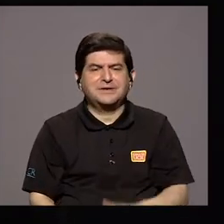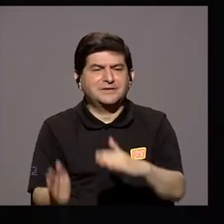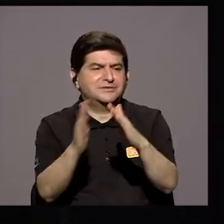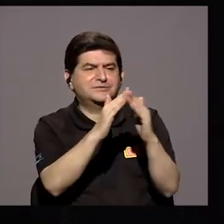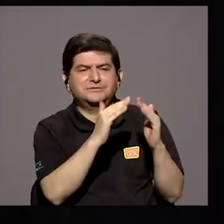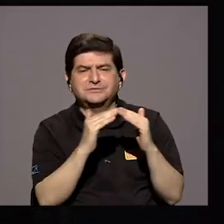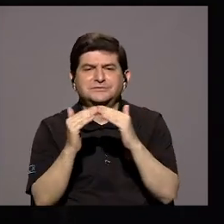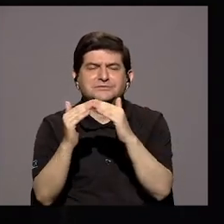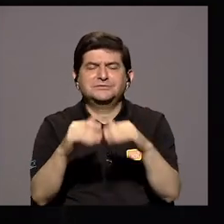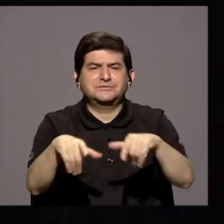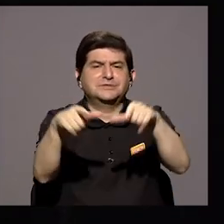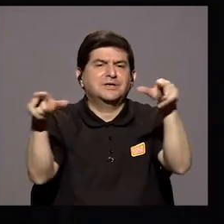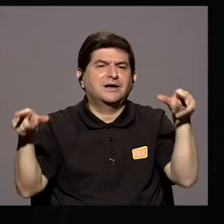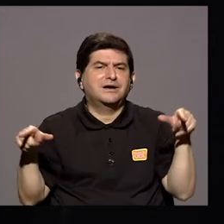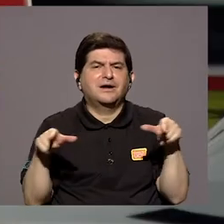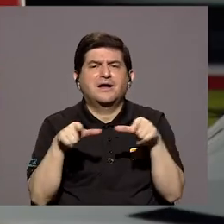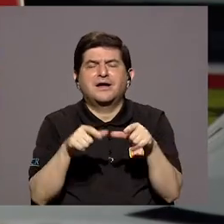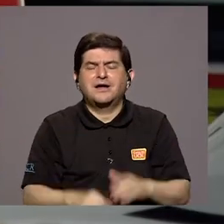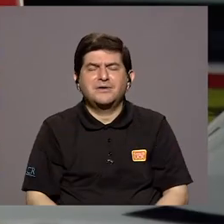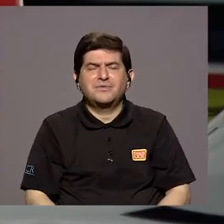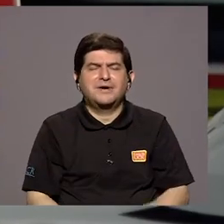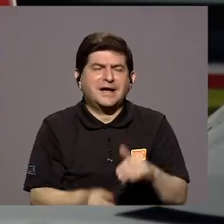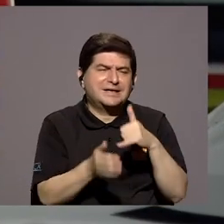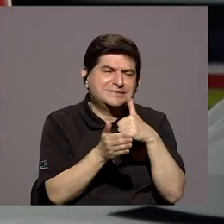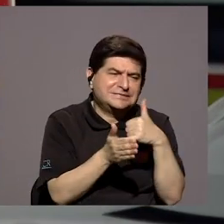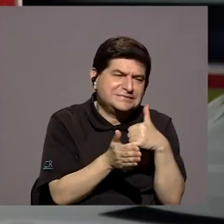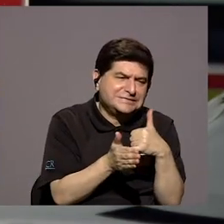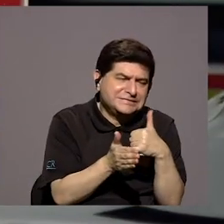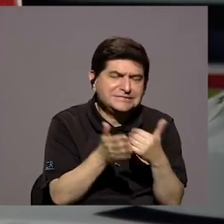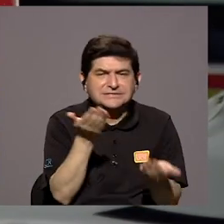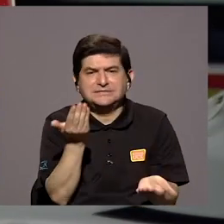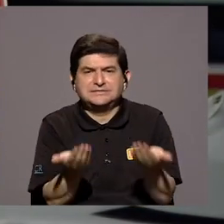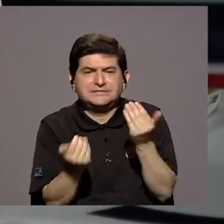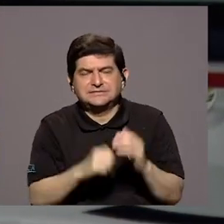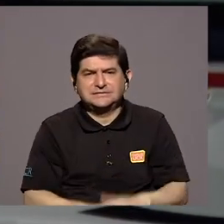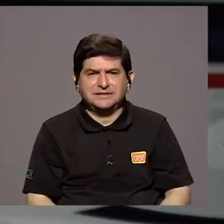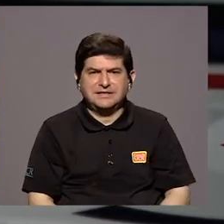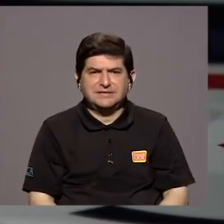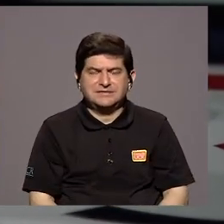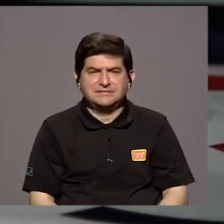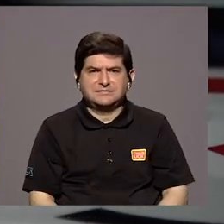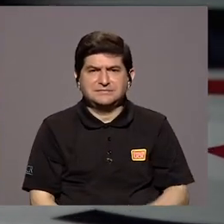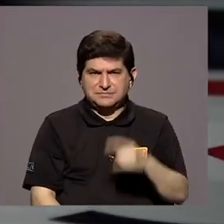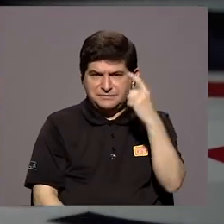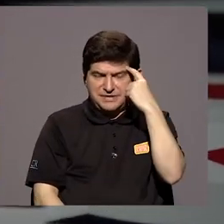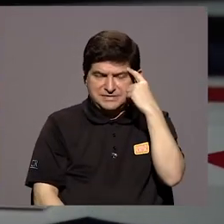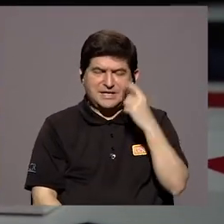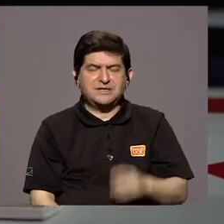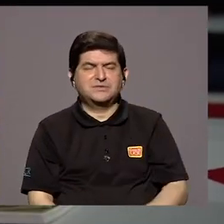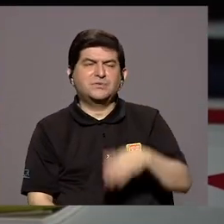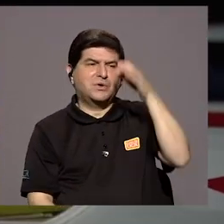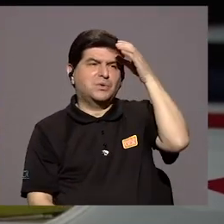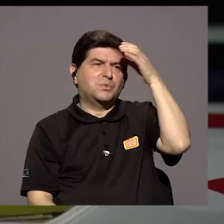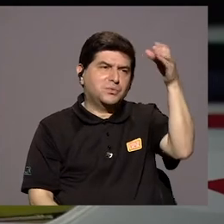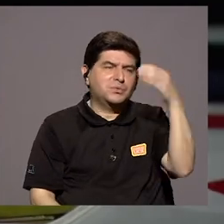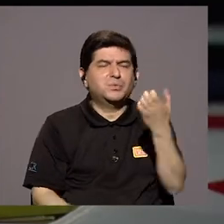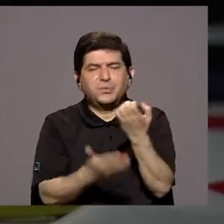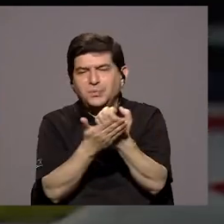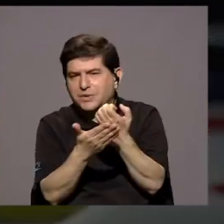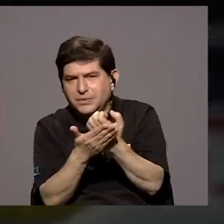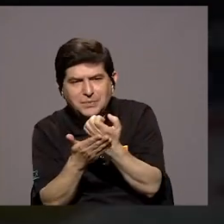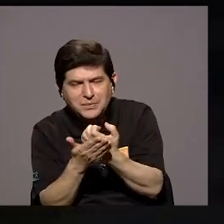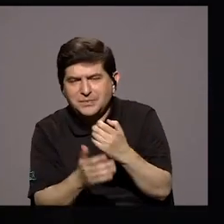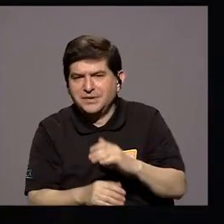Comunitaria En Una Zona Desfavorecida En Términos Culturales